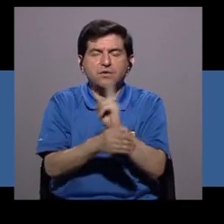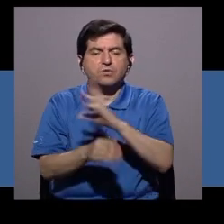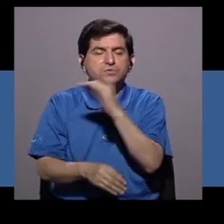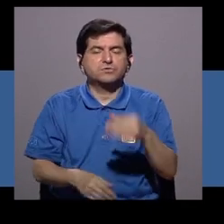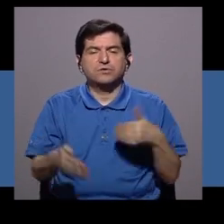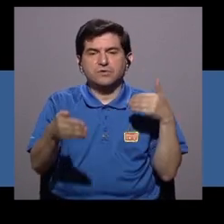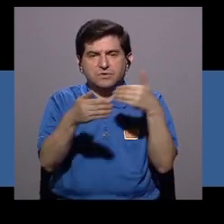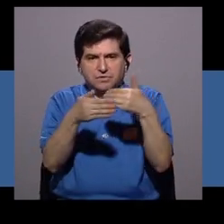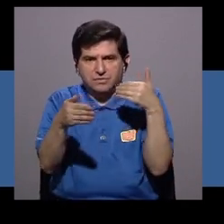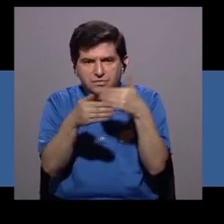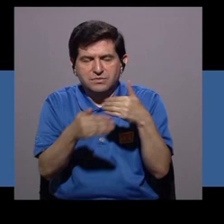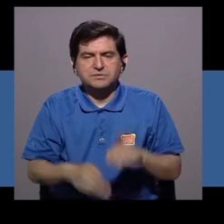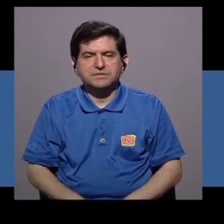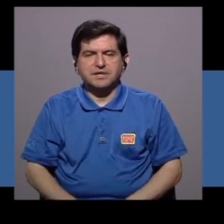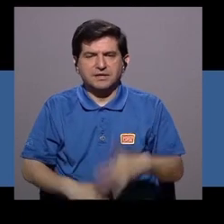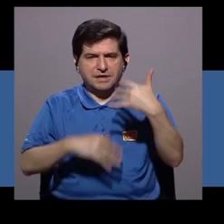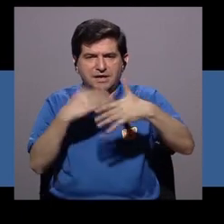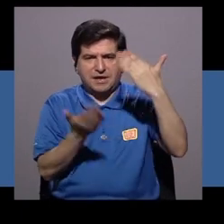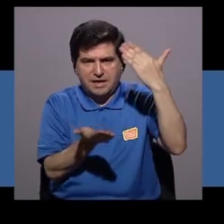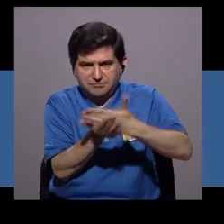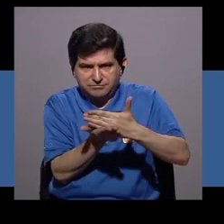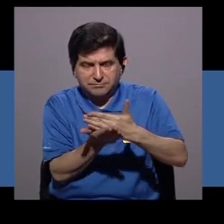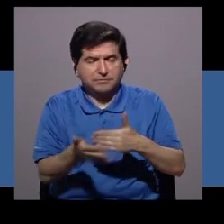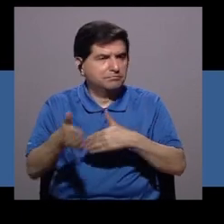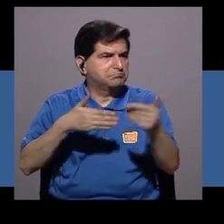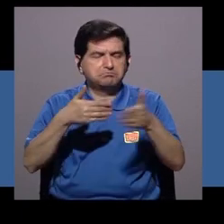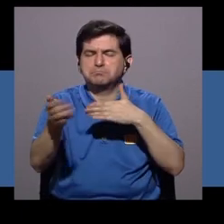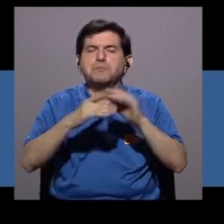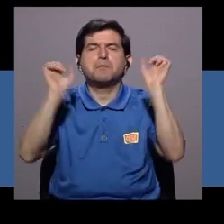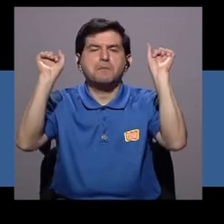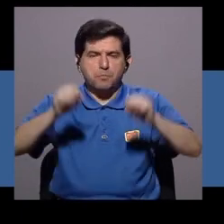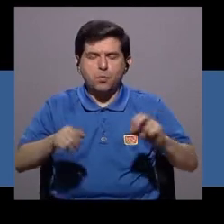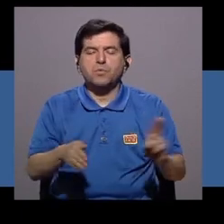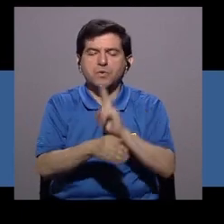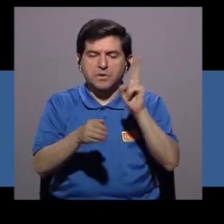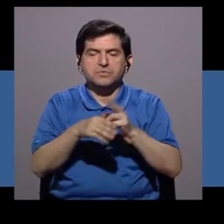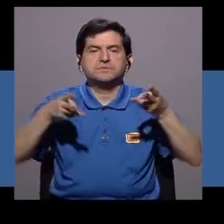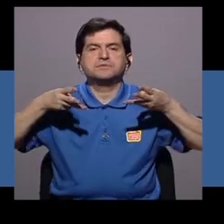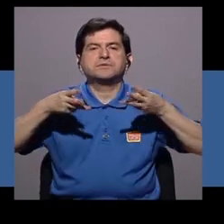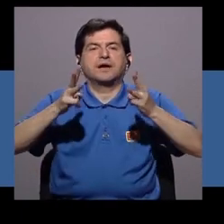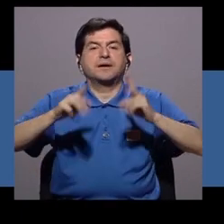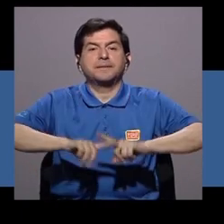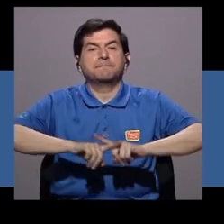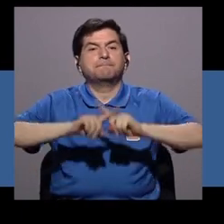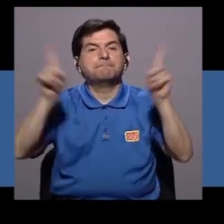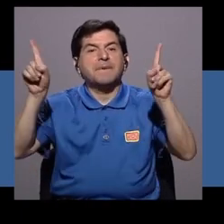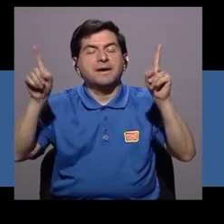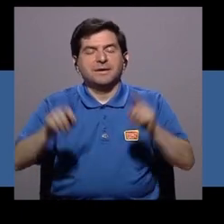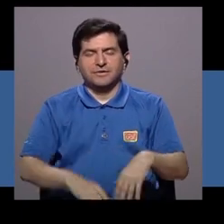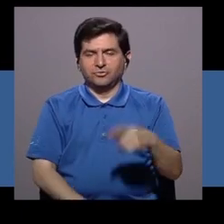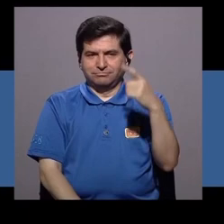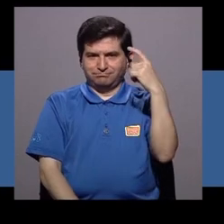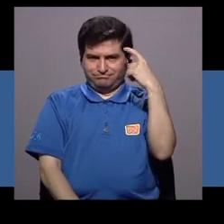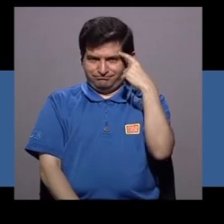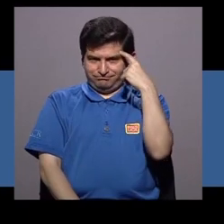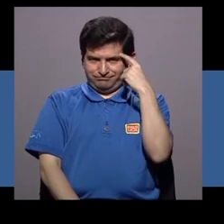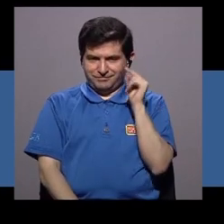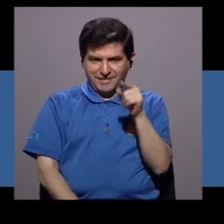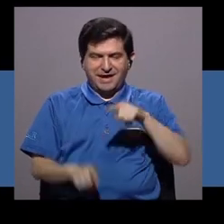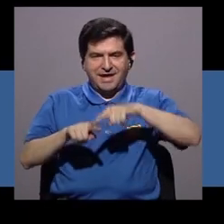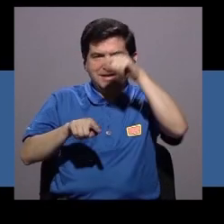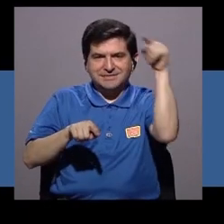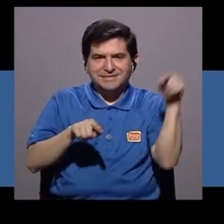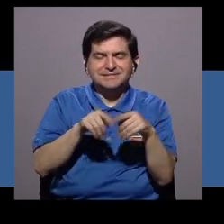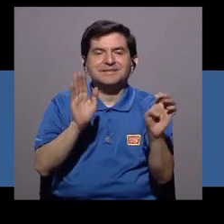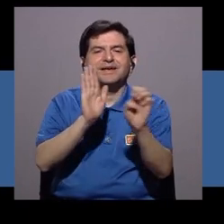Independientemente de la situación, ellas pueden usar el método BILDS. Sin embargo, si hay que considerar que este ciclo es un ejemplo, no